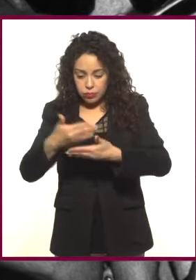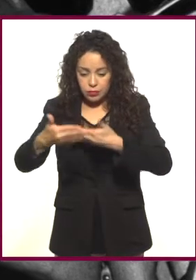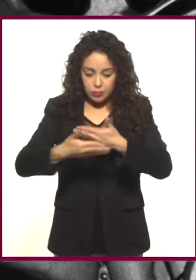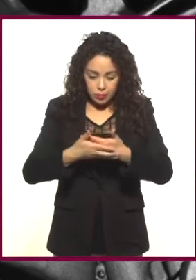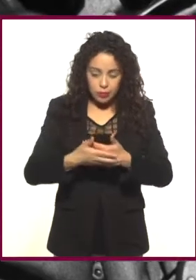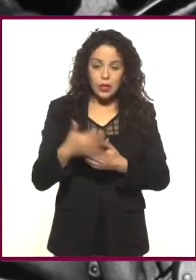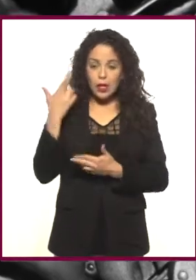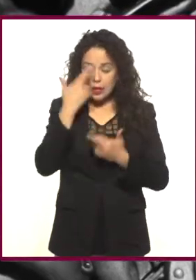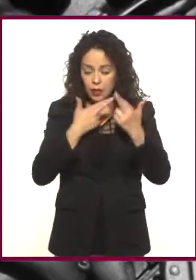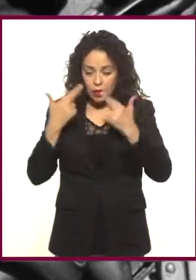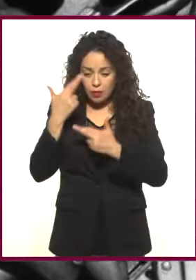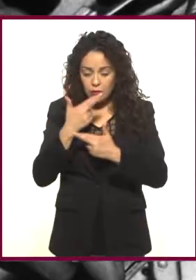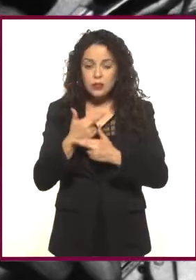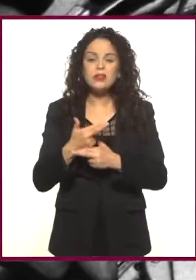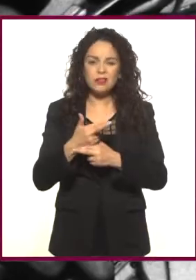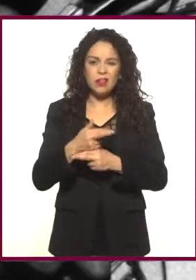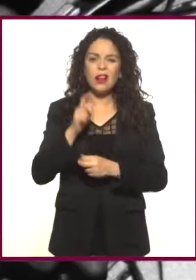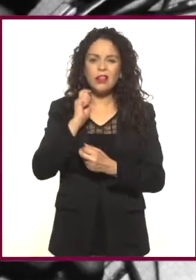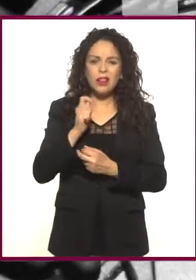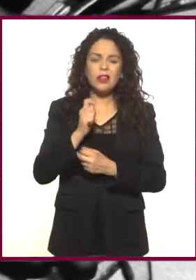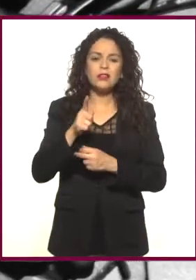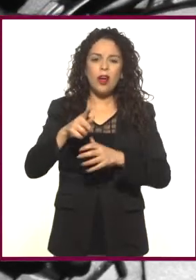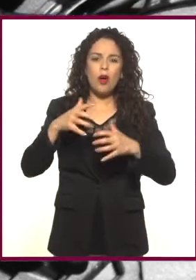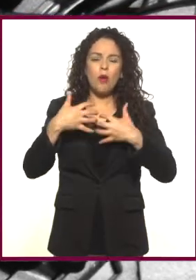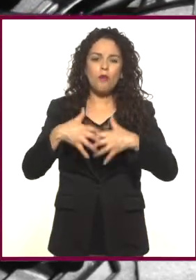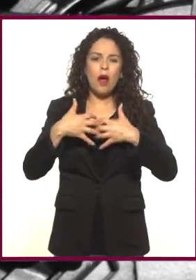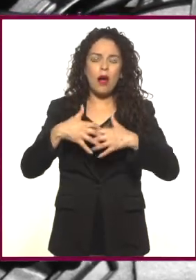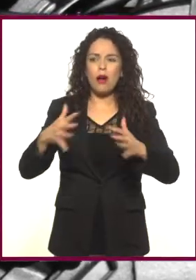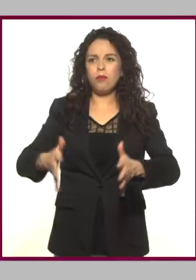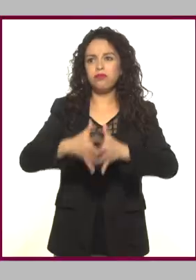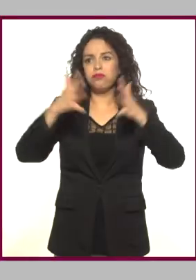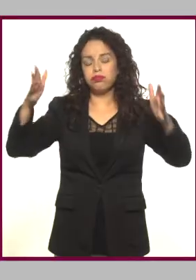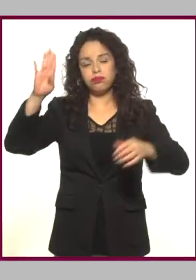y se revisaba en una máquina voluminosa, la moviola.